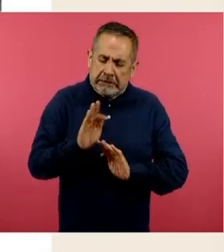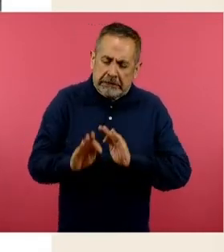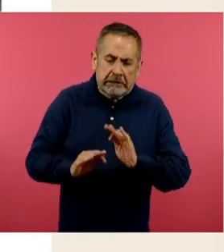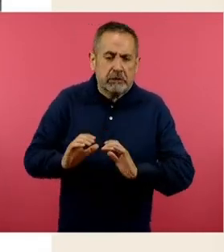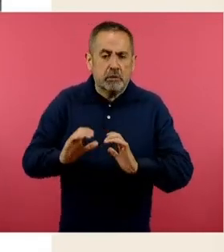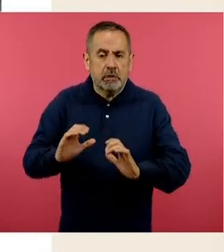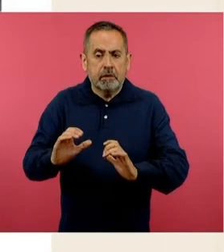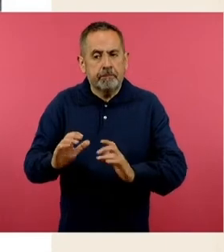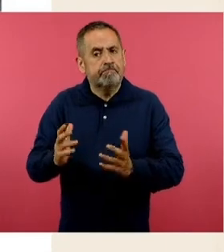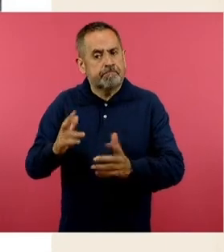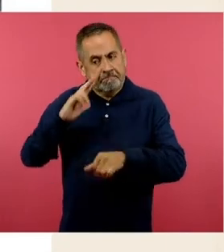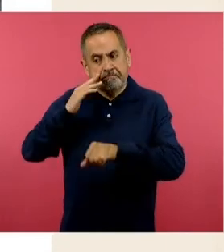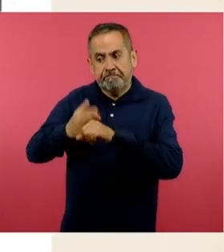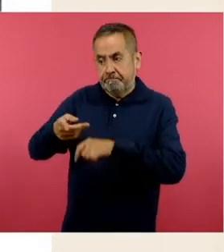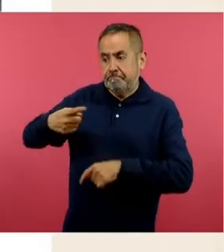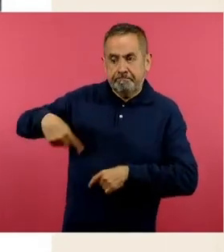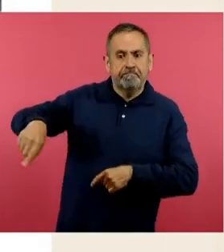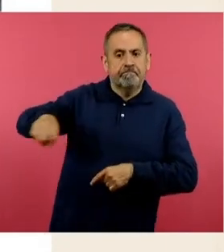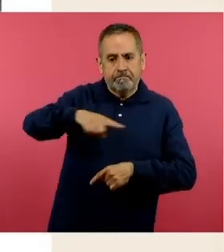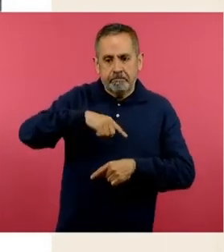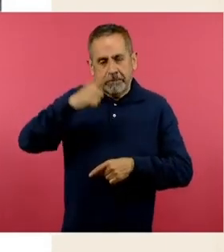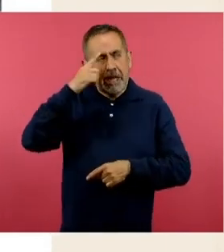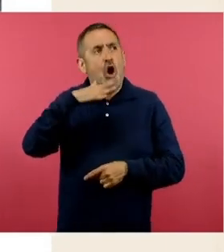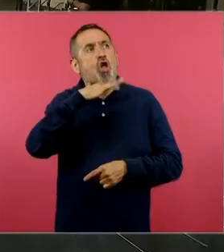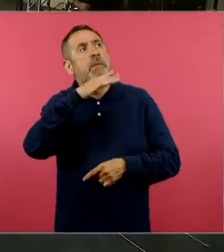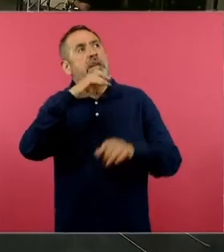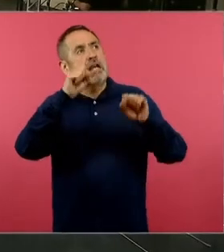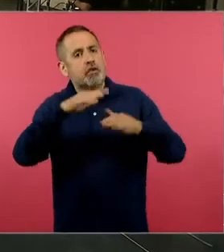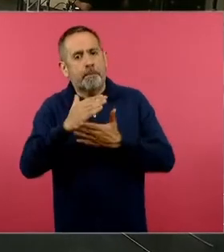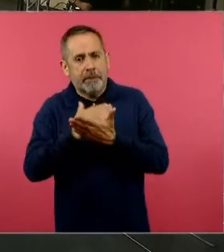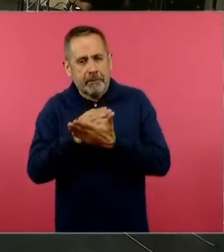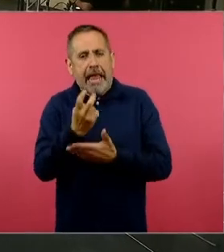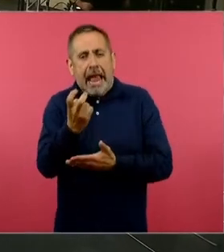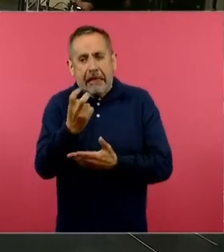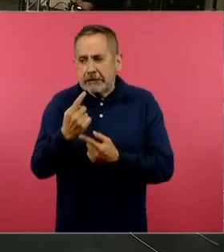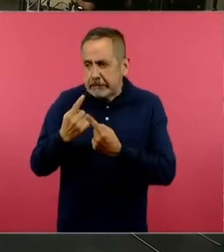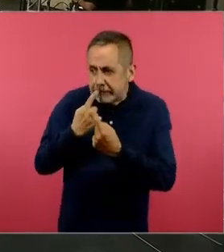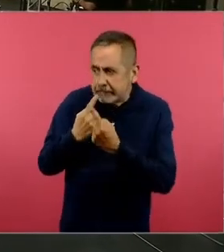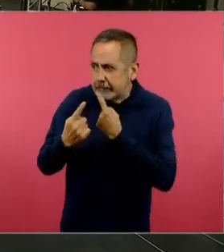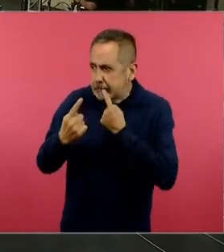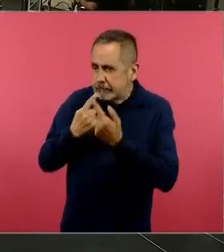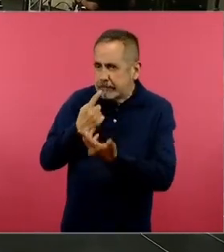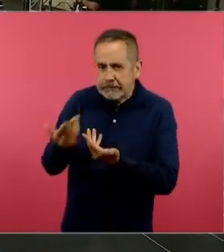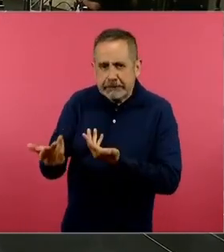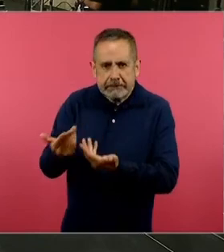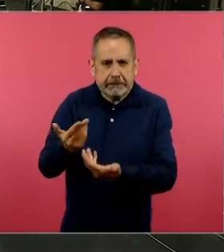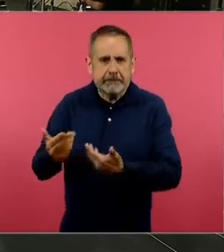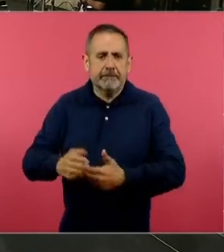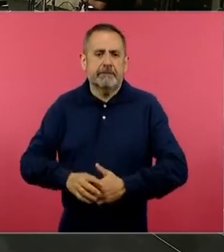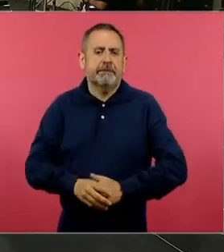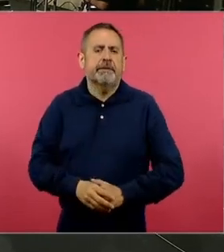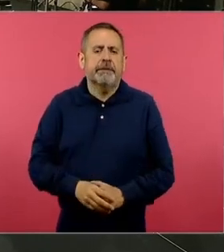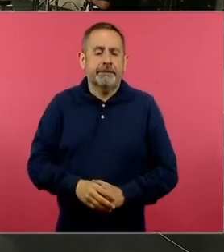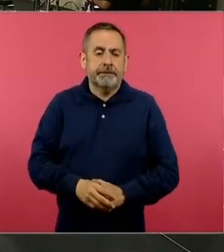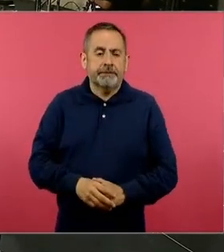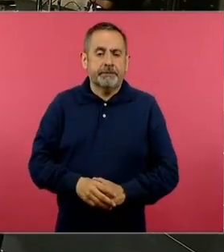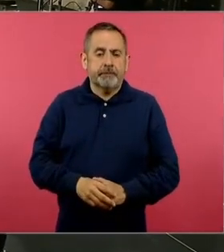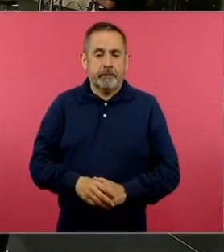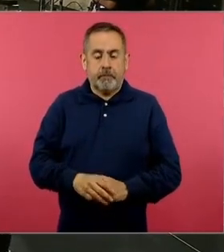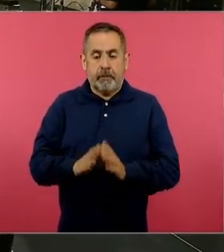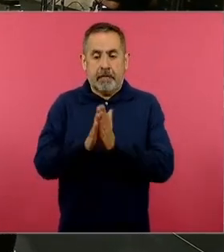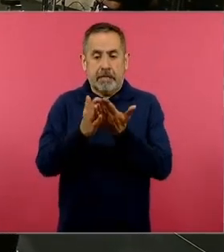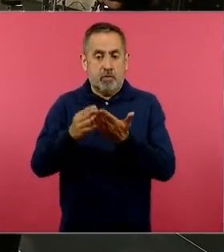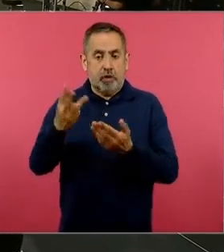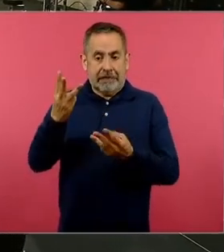porque es tarea de todos, el problema de la contaminación. Siguiente, por favor. Para el tercer libro, que es